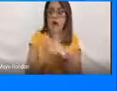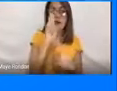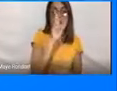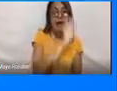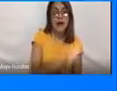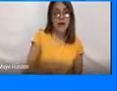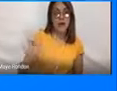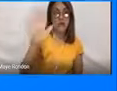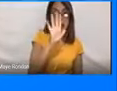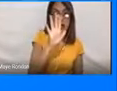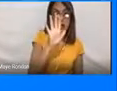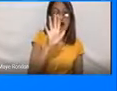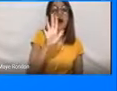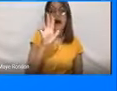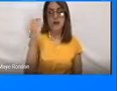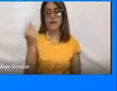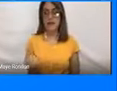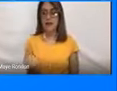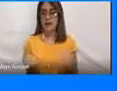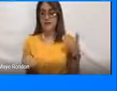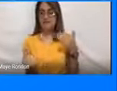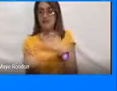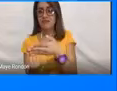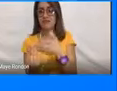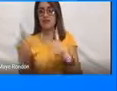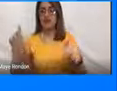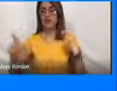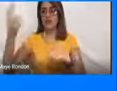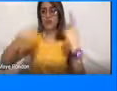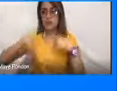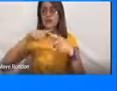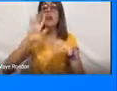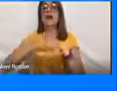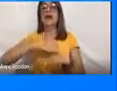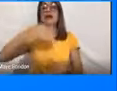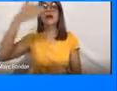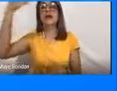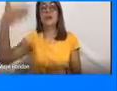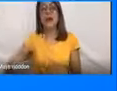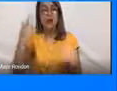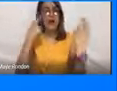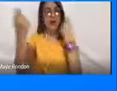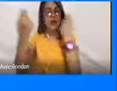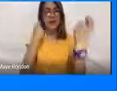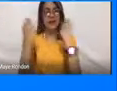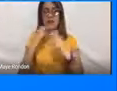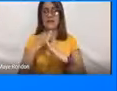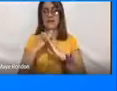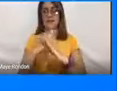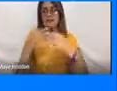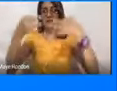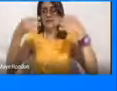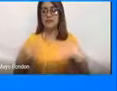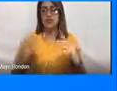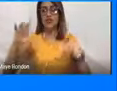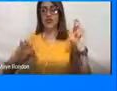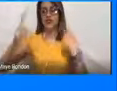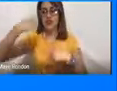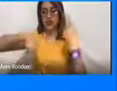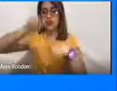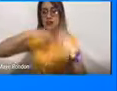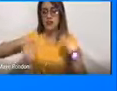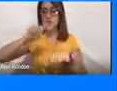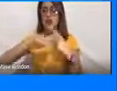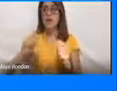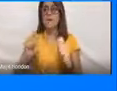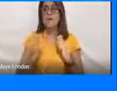como el específico para el sector turístico. Y después hablaremos de las estrategias de seguridad turística y de